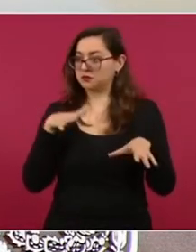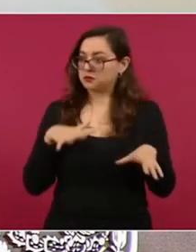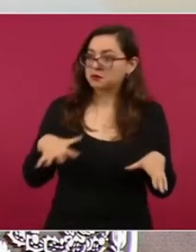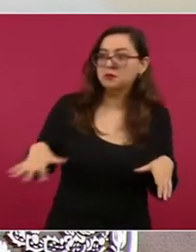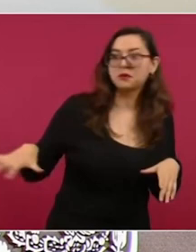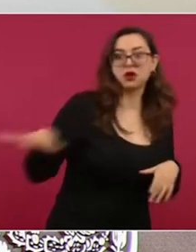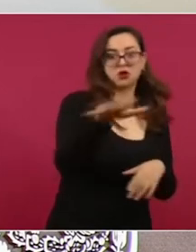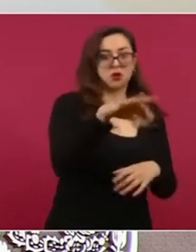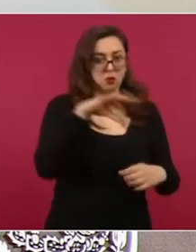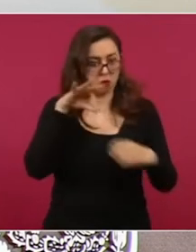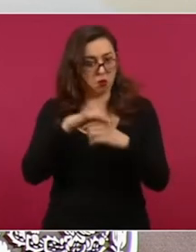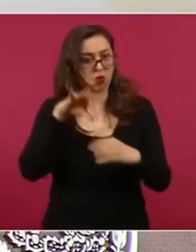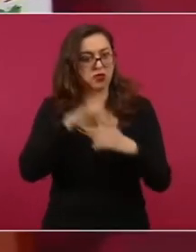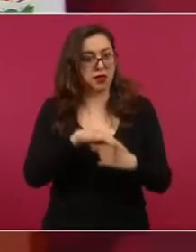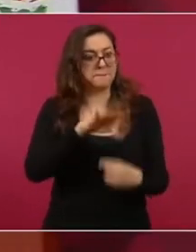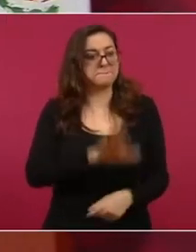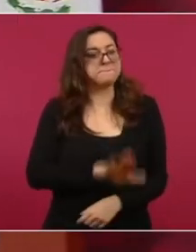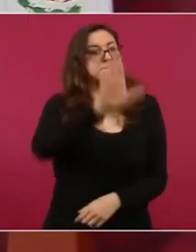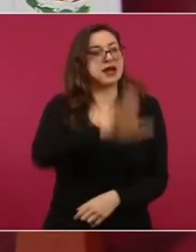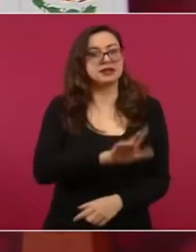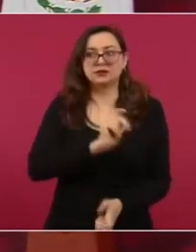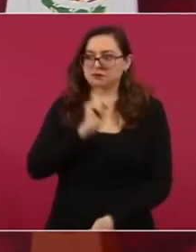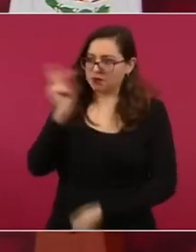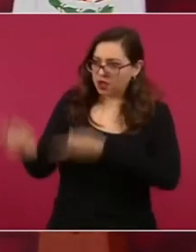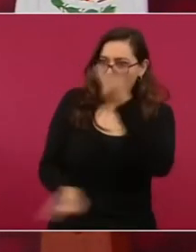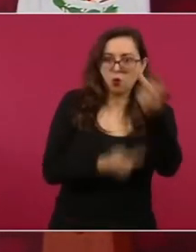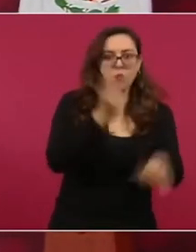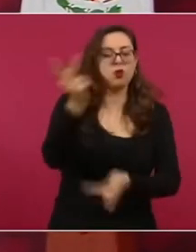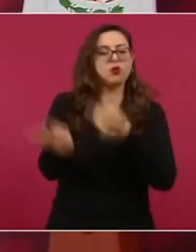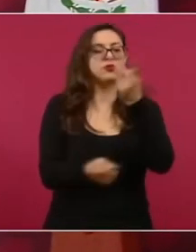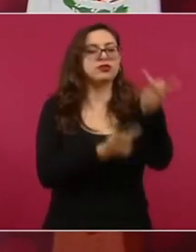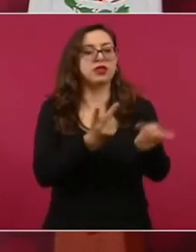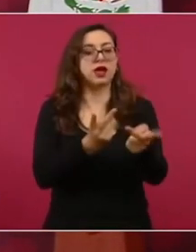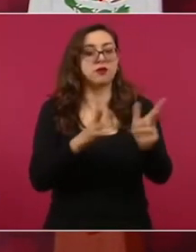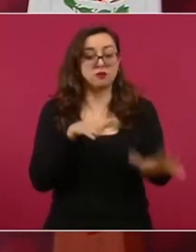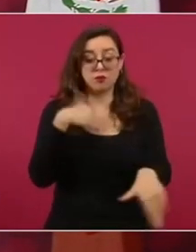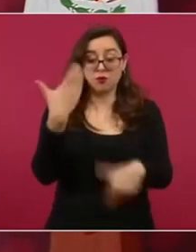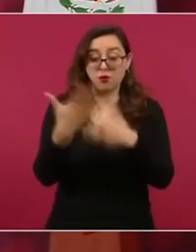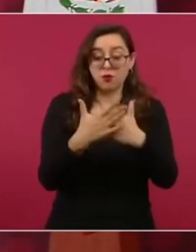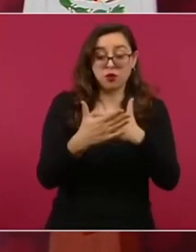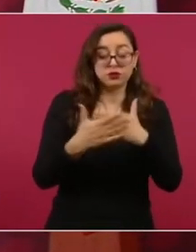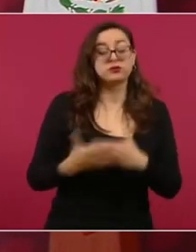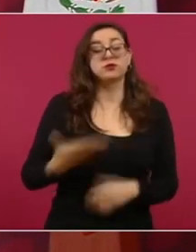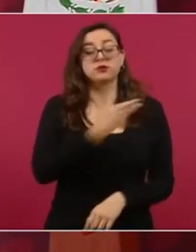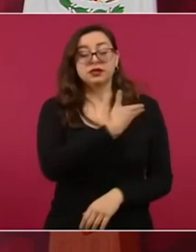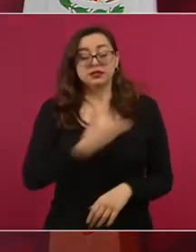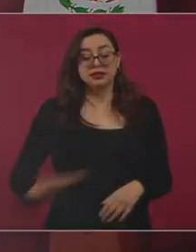sólo se va a elegir al próximo presidente.